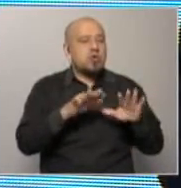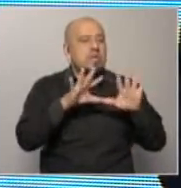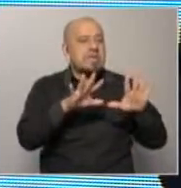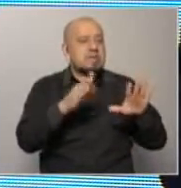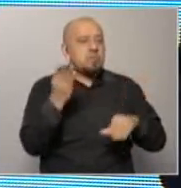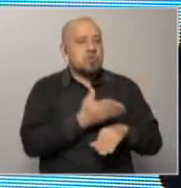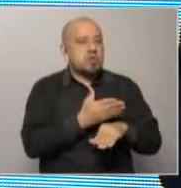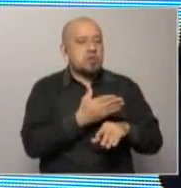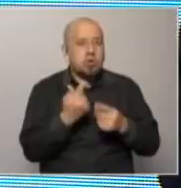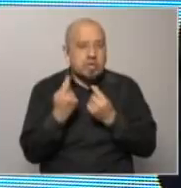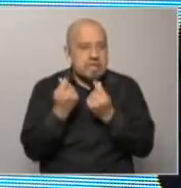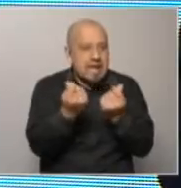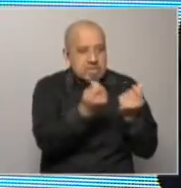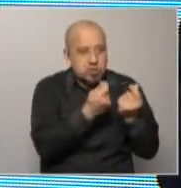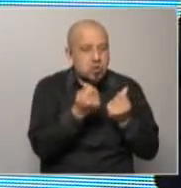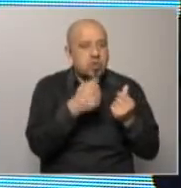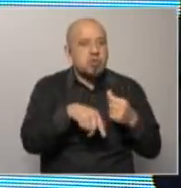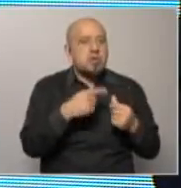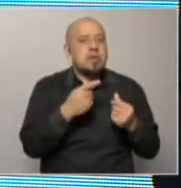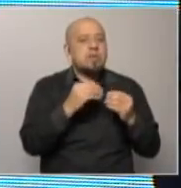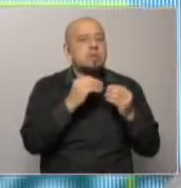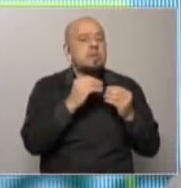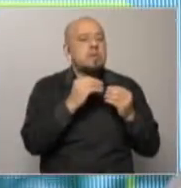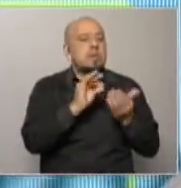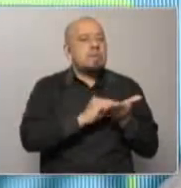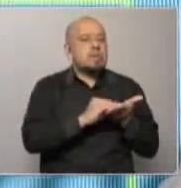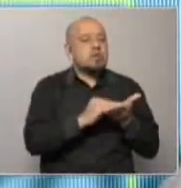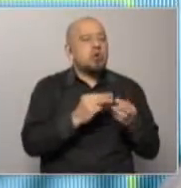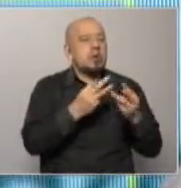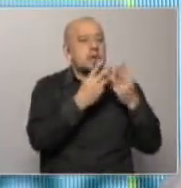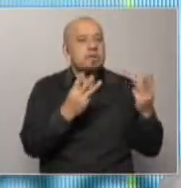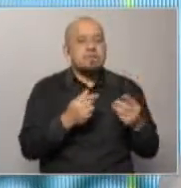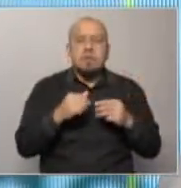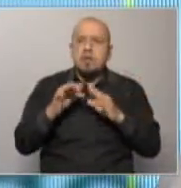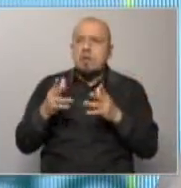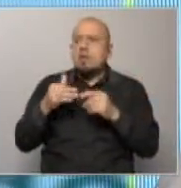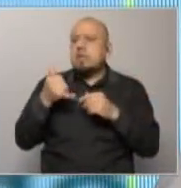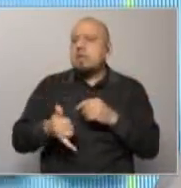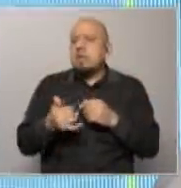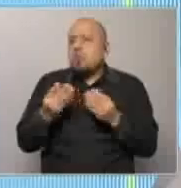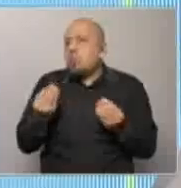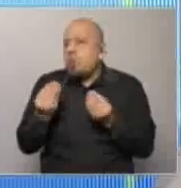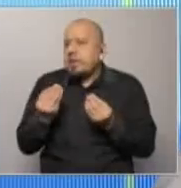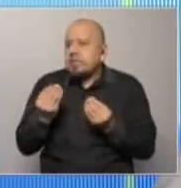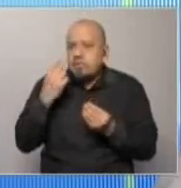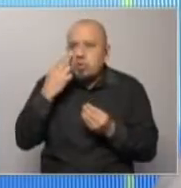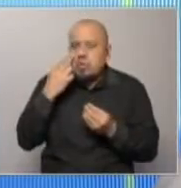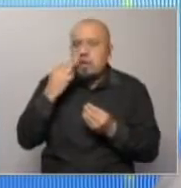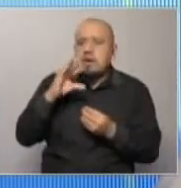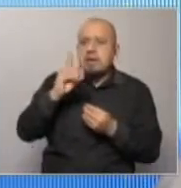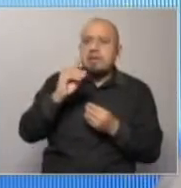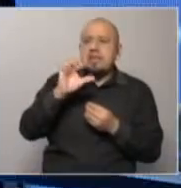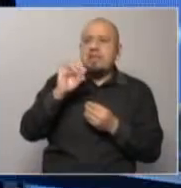% de los gastos de la administración presupuestaria ¿Cuál sería el riesgo de mantener un déficit fiscal alto si eso me permite tener